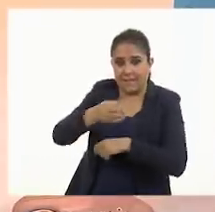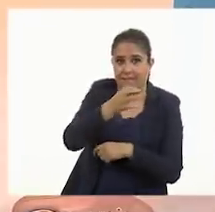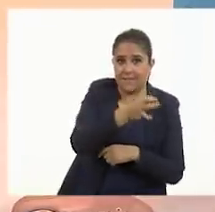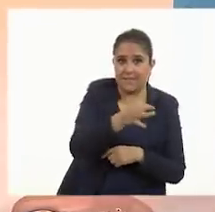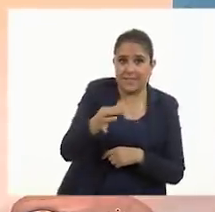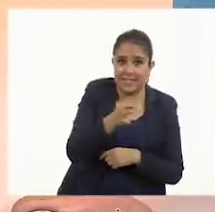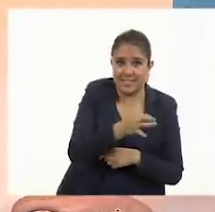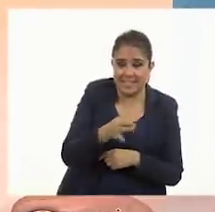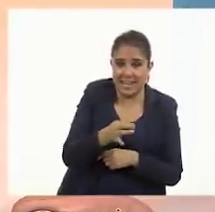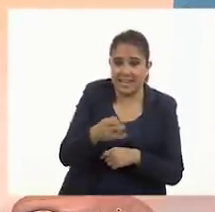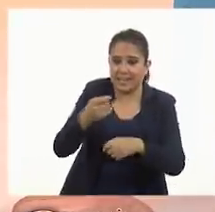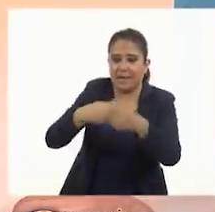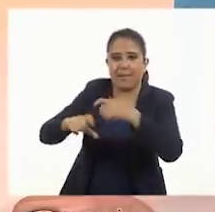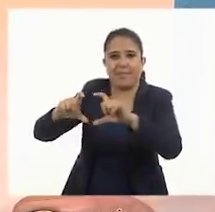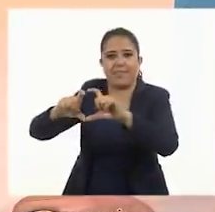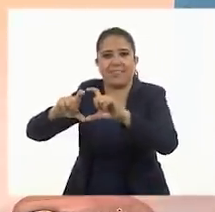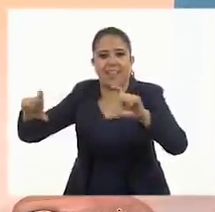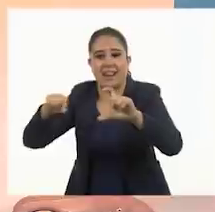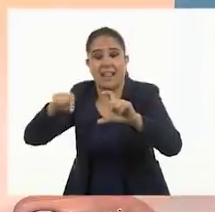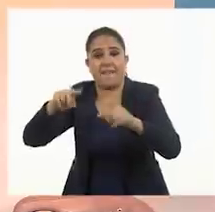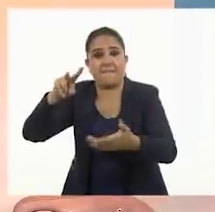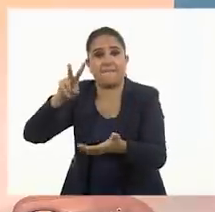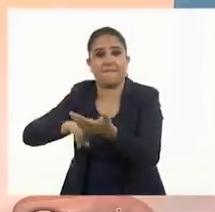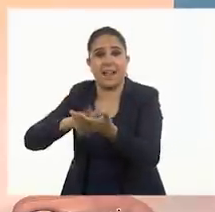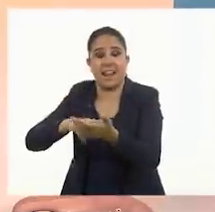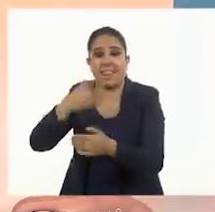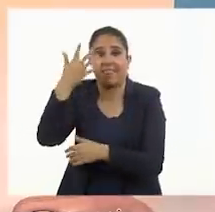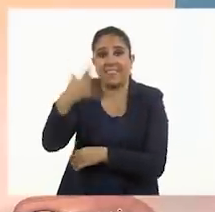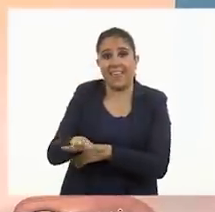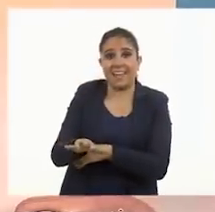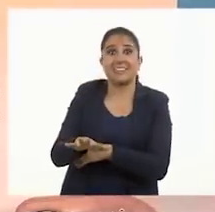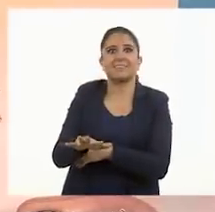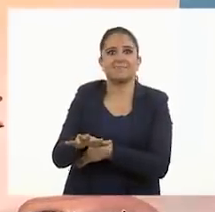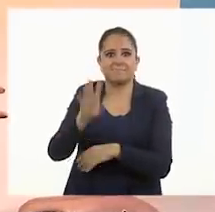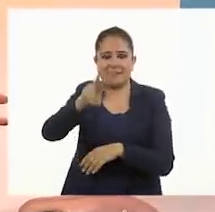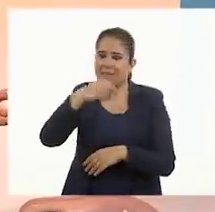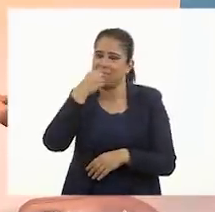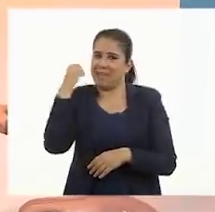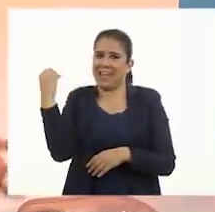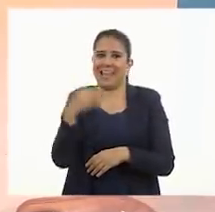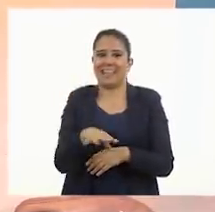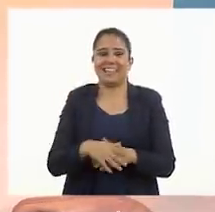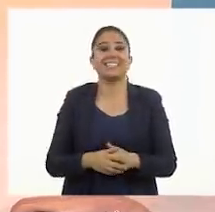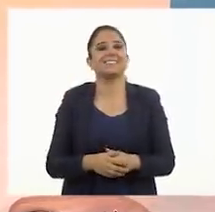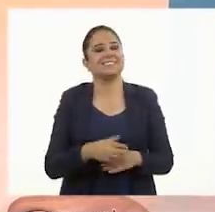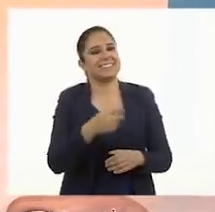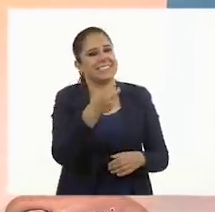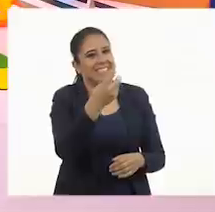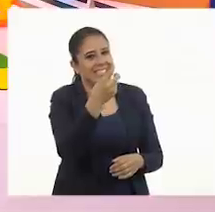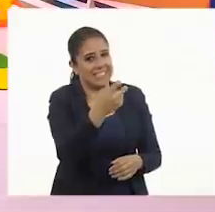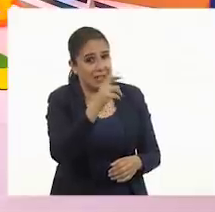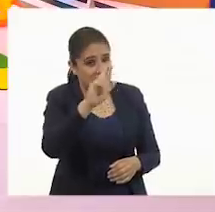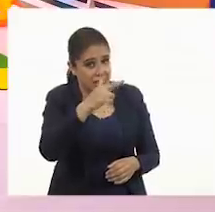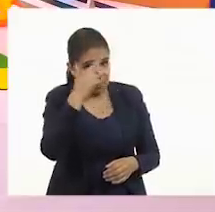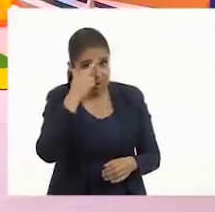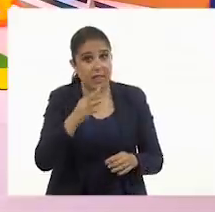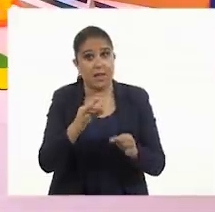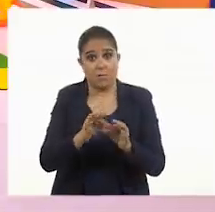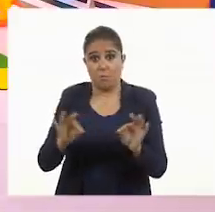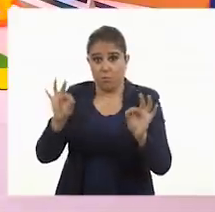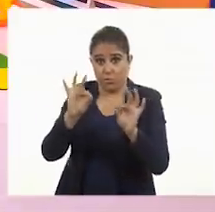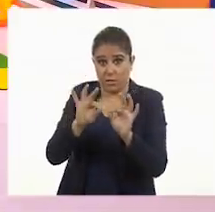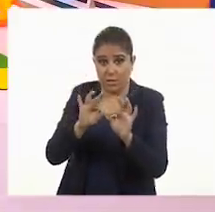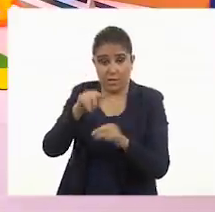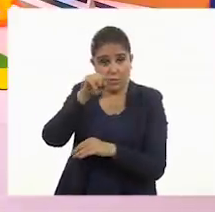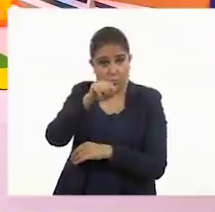por una tarjetita que equivale a las fichas que yo tengo. ¡Eso está muy padre! Así es. Recuerda que es bien importante que cuando